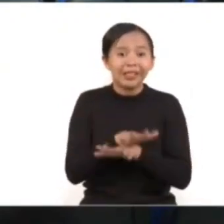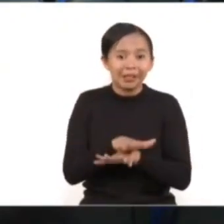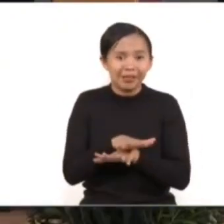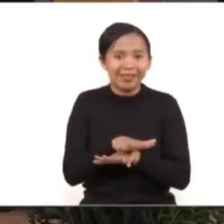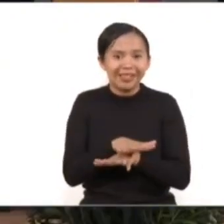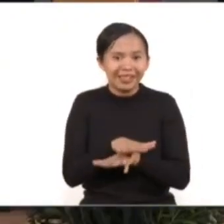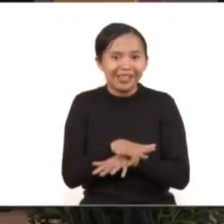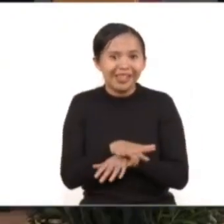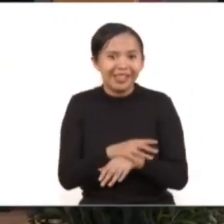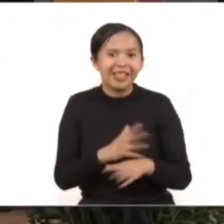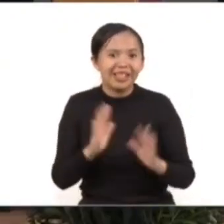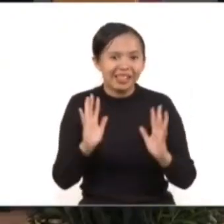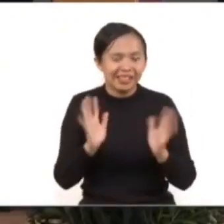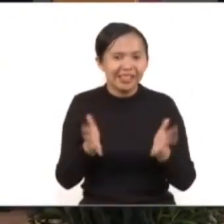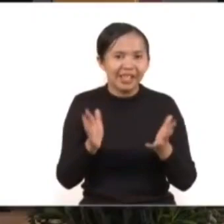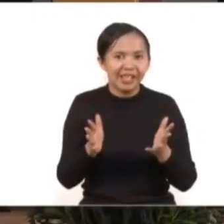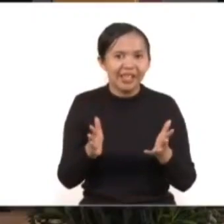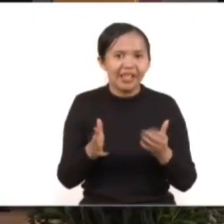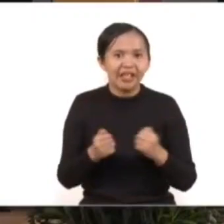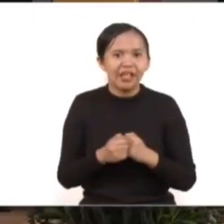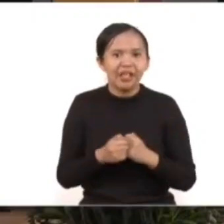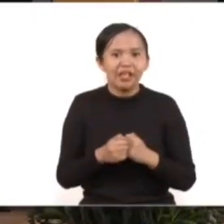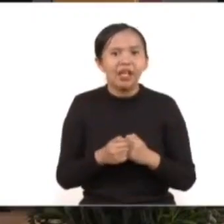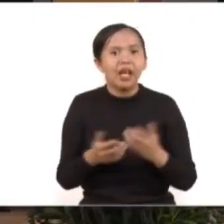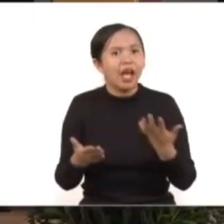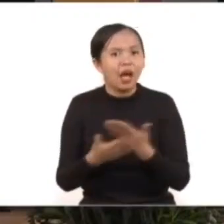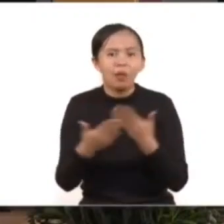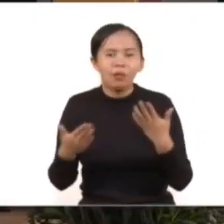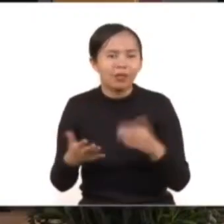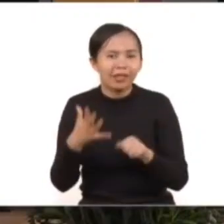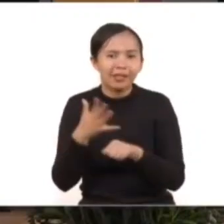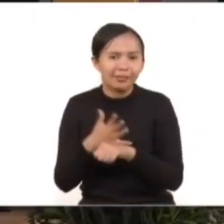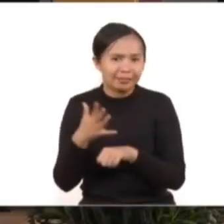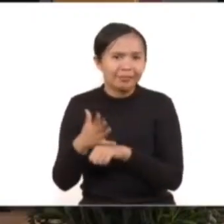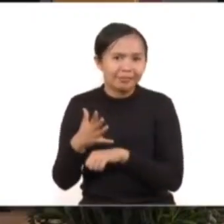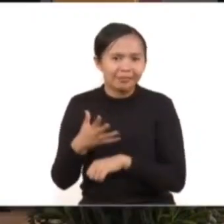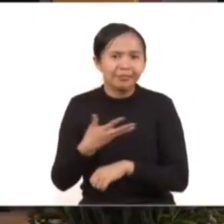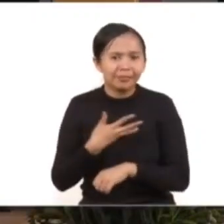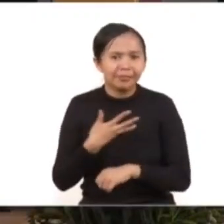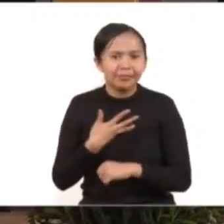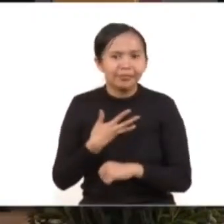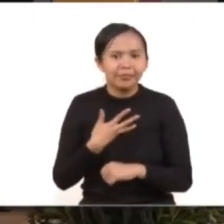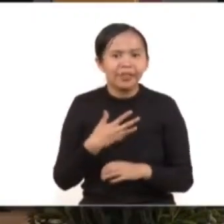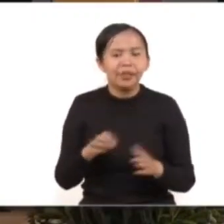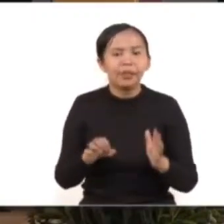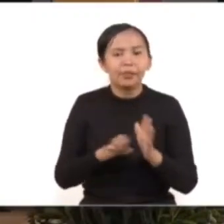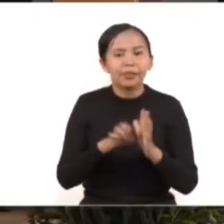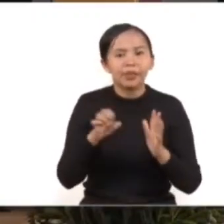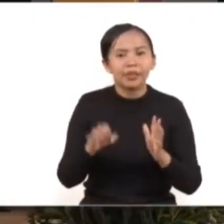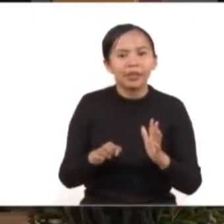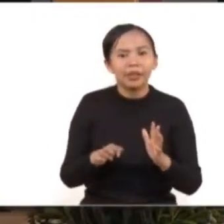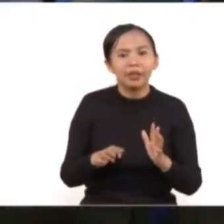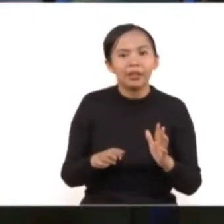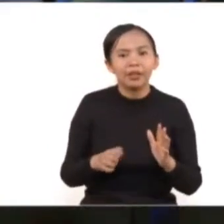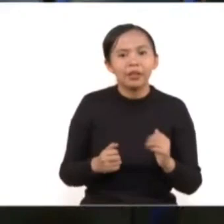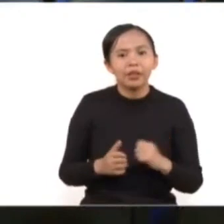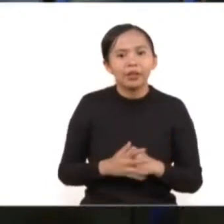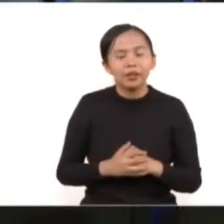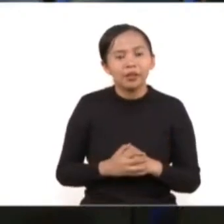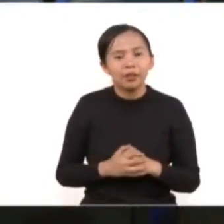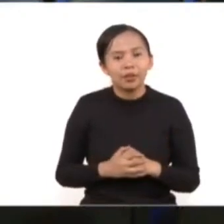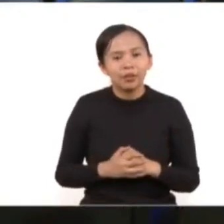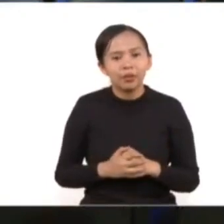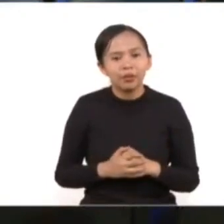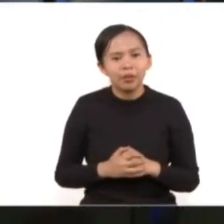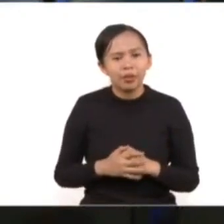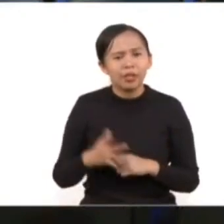yo por las evidencias que hasta ahora conocemos, serán probados como ilegales. A propósito, que se menciona un personaje por primera vez el día de hoy y